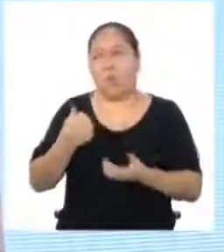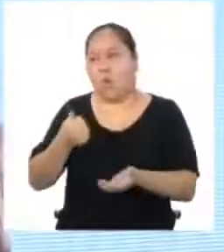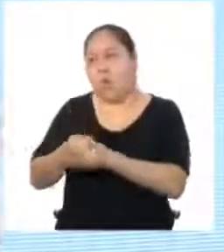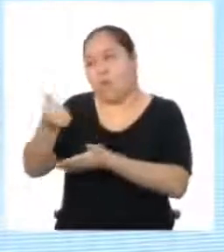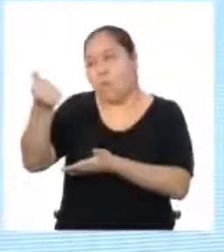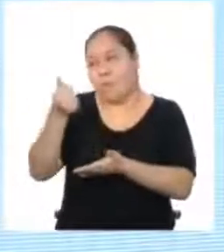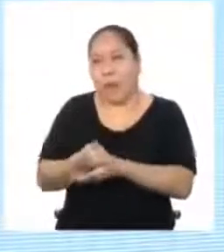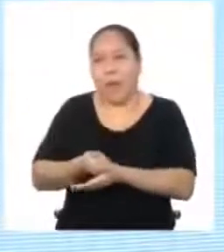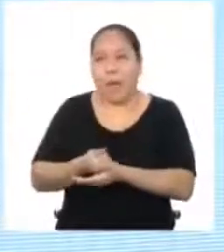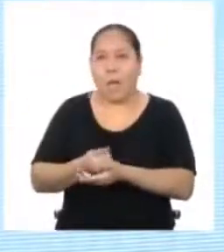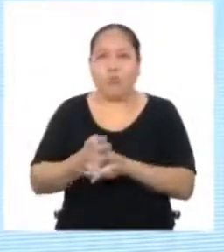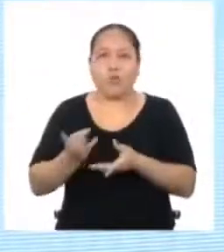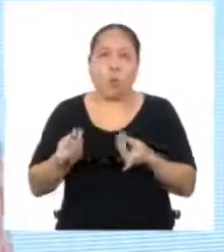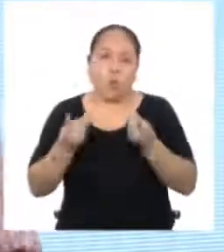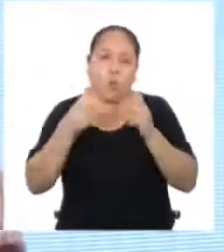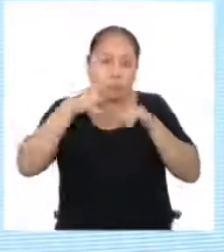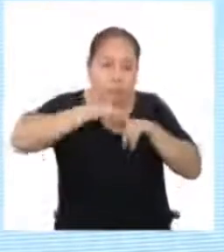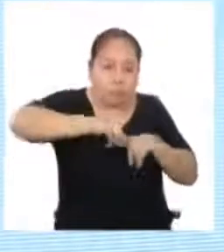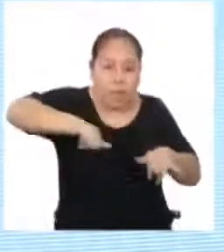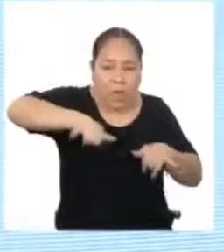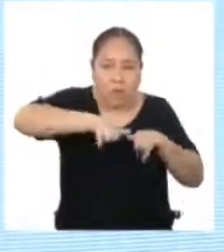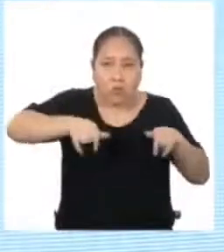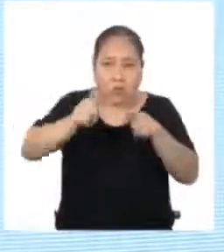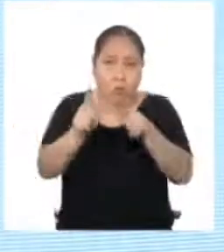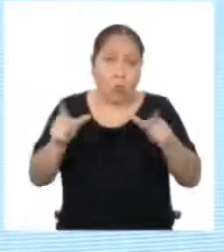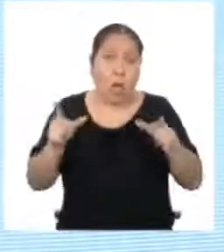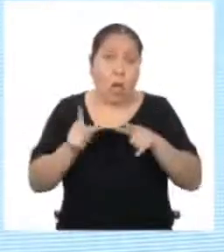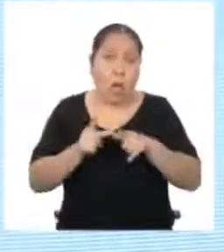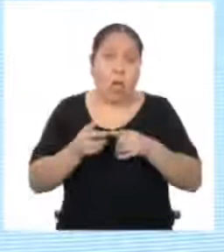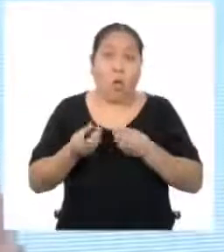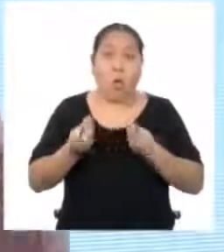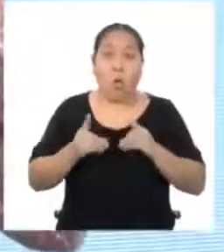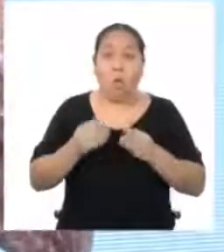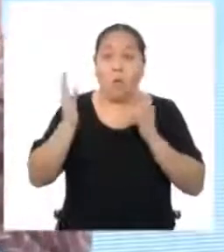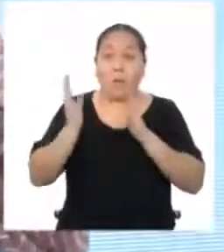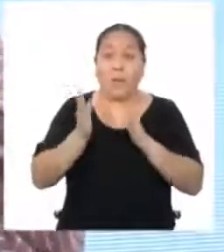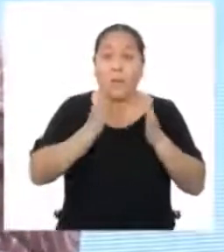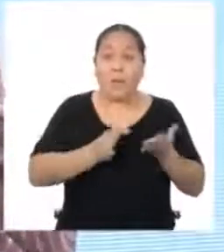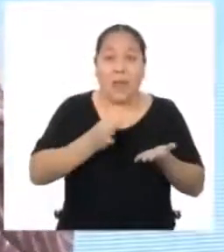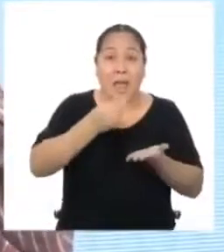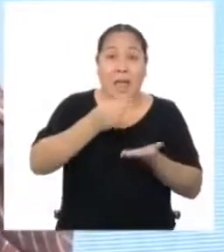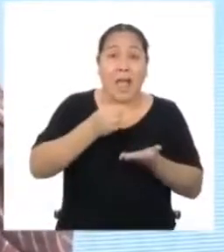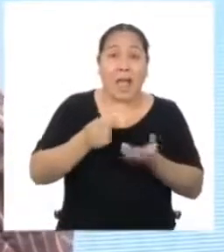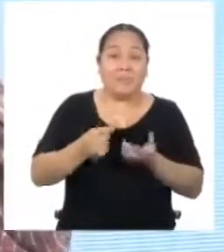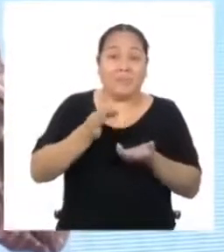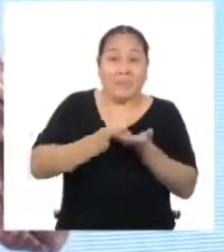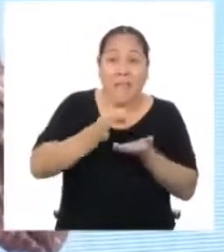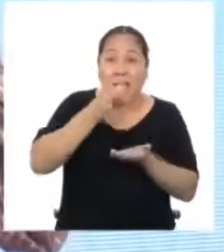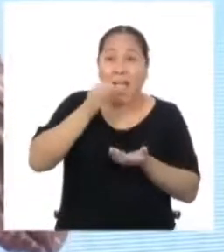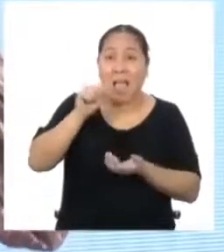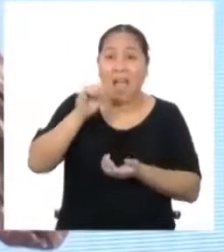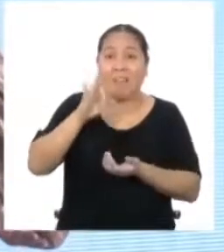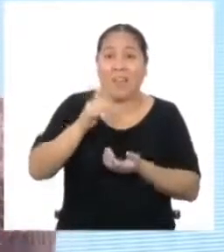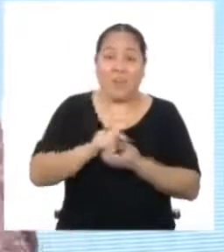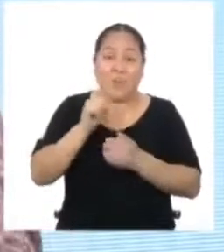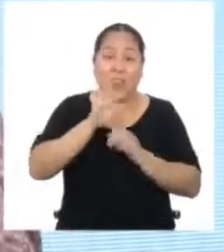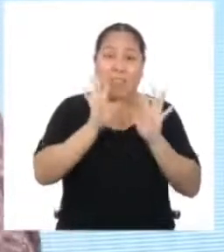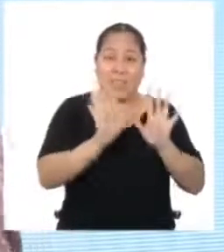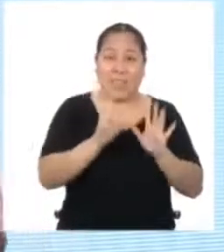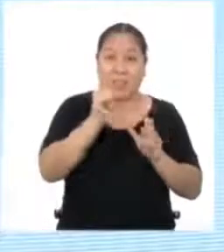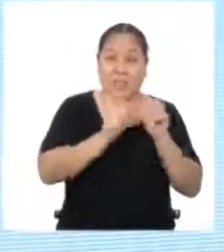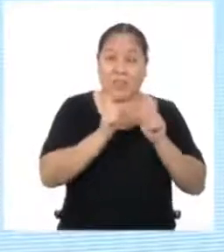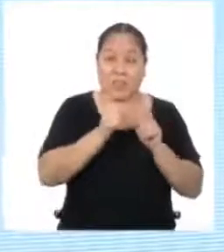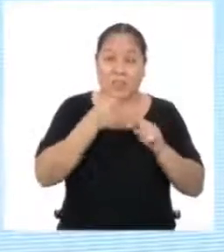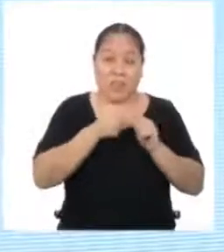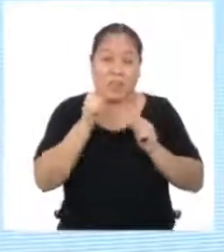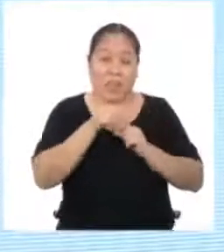algo, cuando medimos un espacio, cuando queremos hacer alfajores para 10 personas, pero nuestra receta es para 5